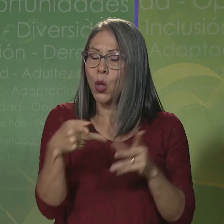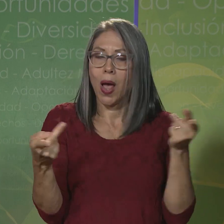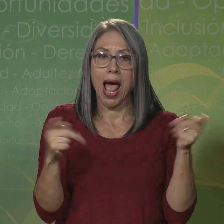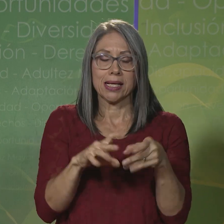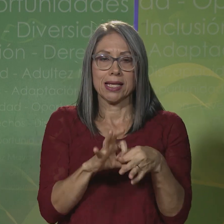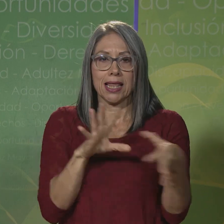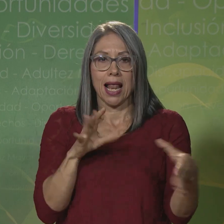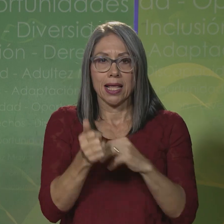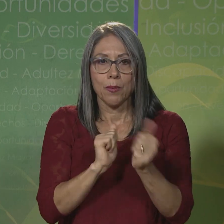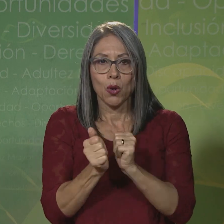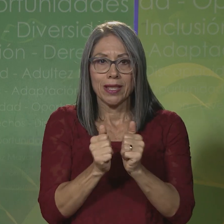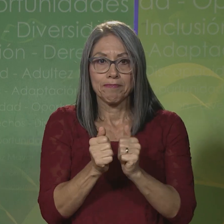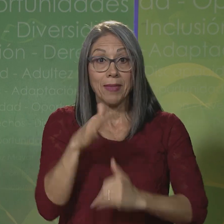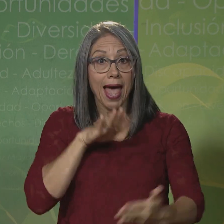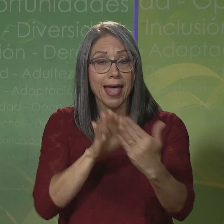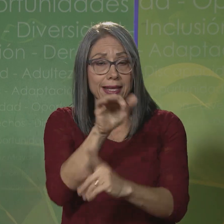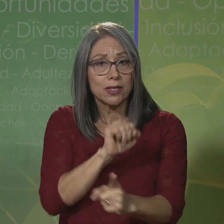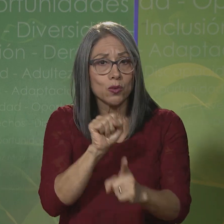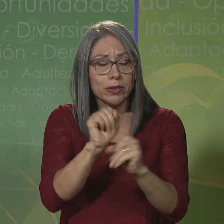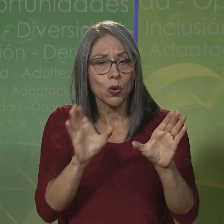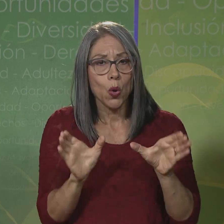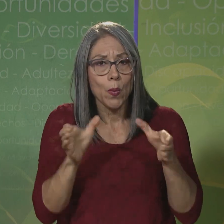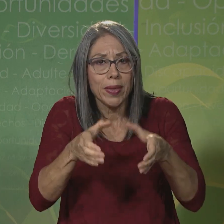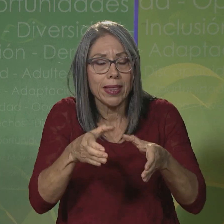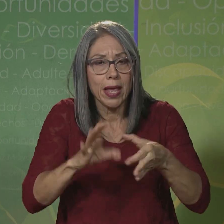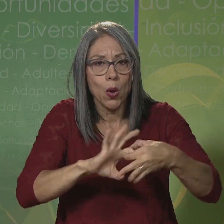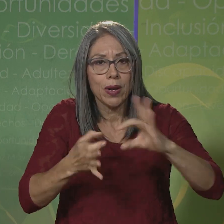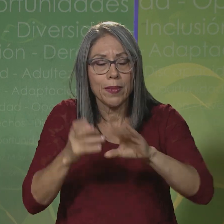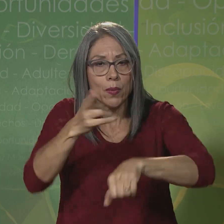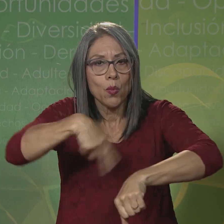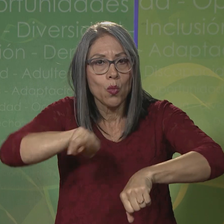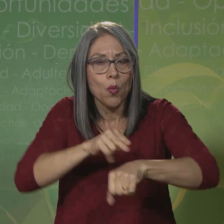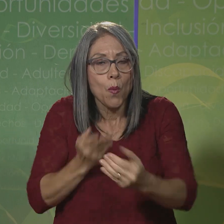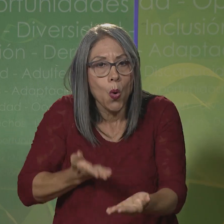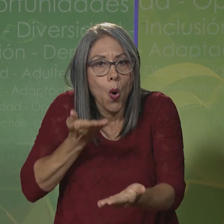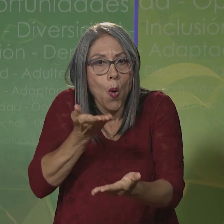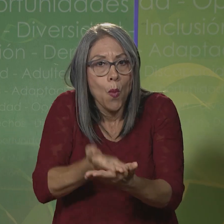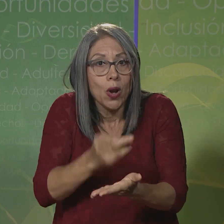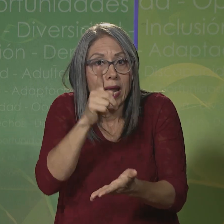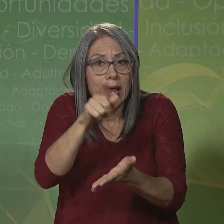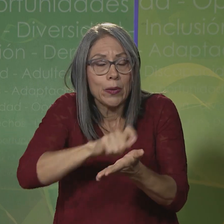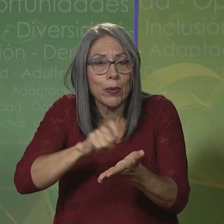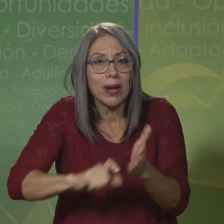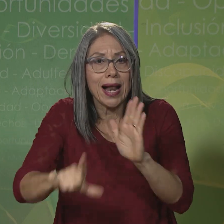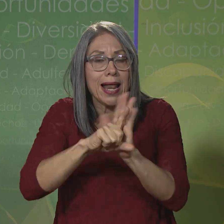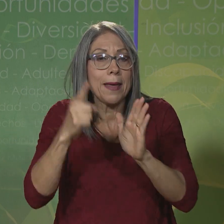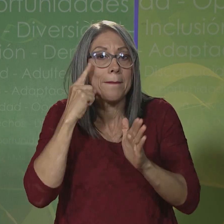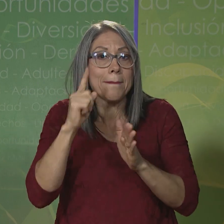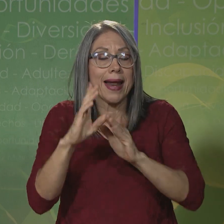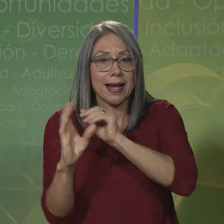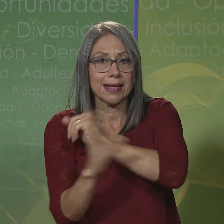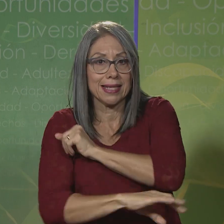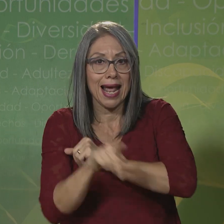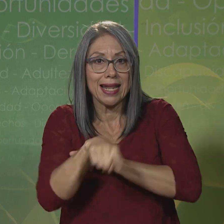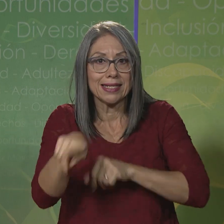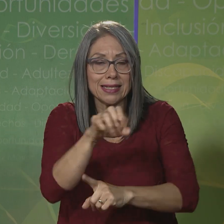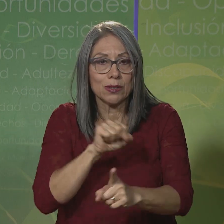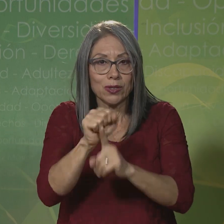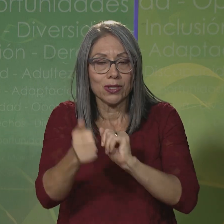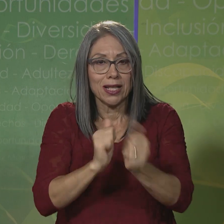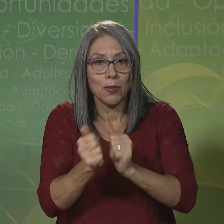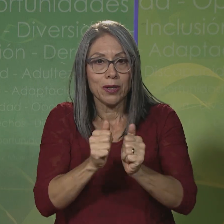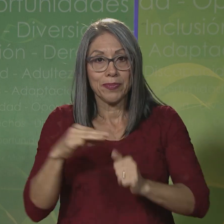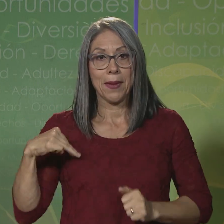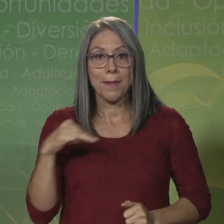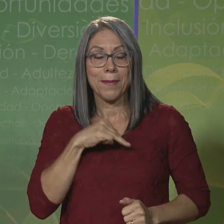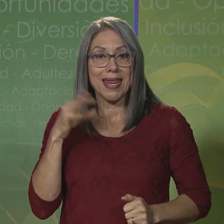deporte. Ante esta realidad, el Comité Olímpico Nacional propone que se cree una ley para sancionar actos de violencia en el deporte y la ministra del